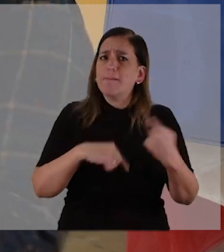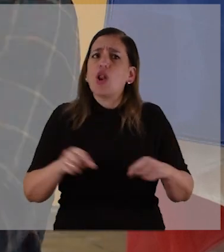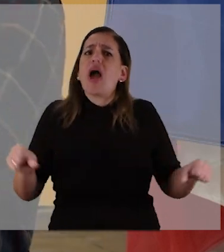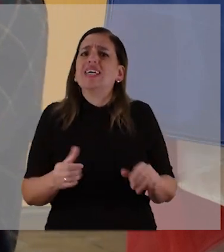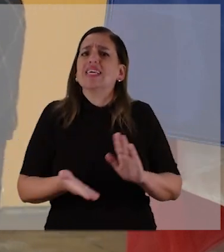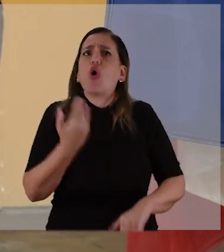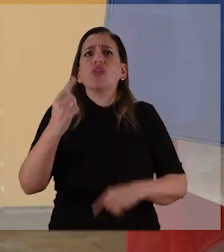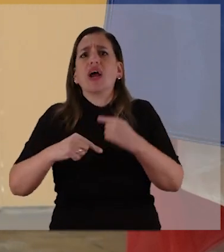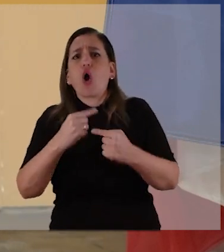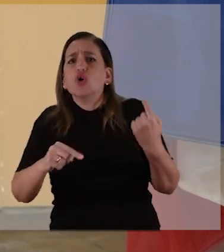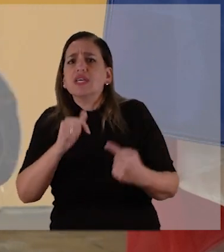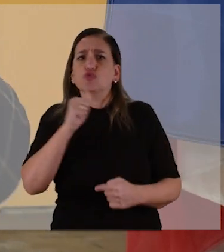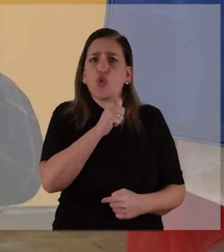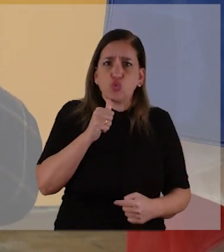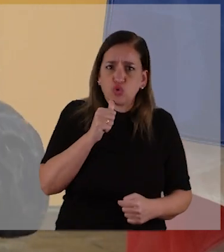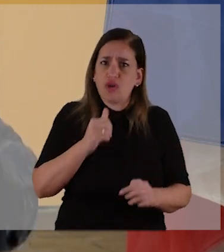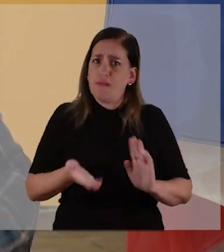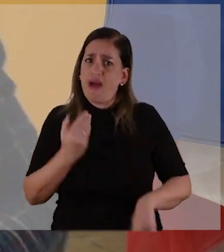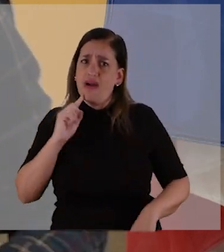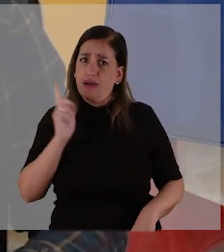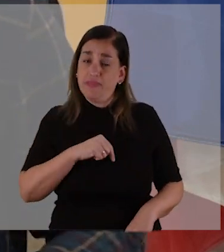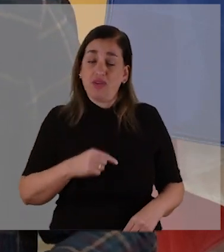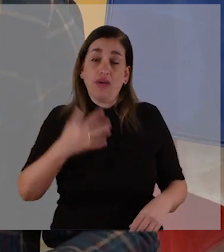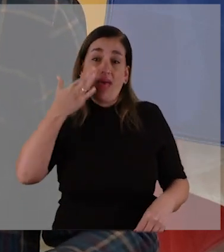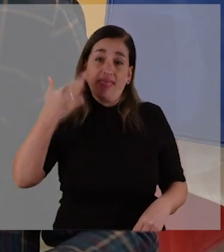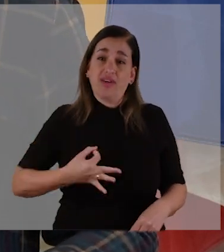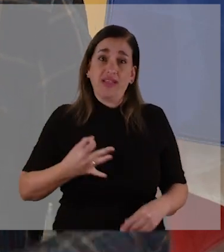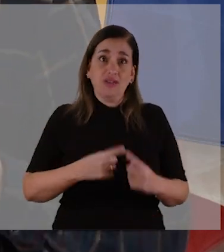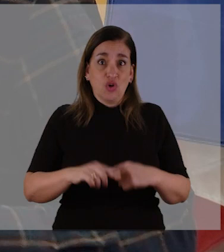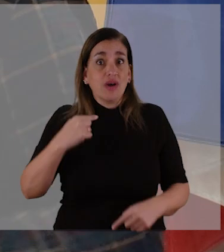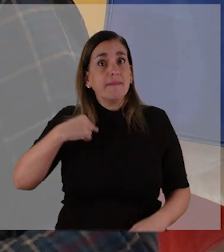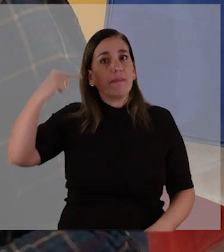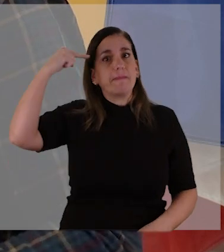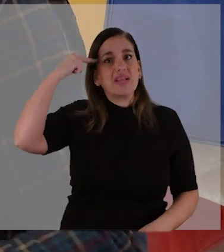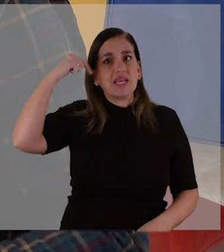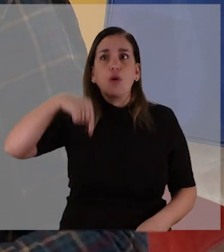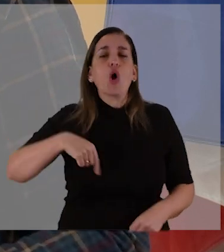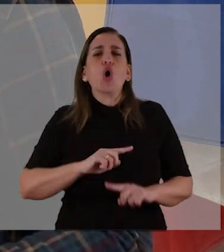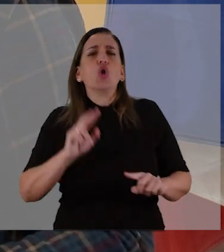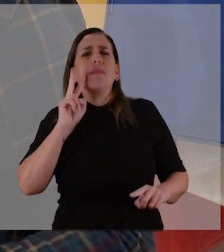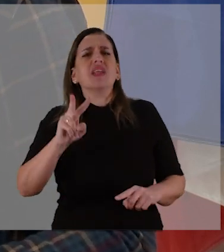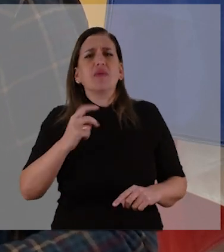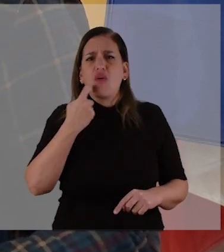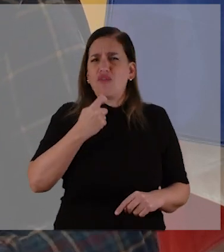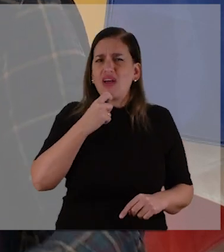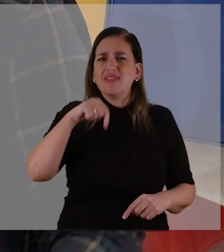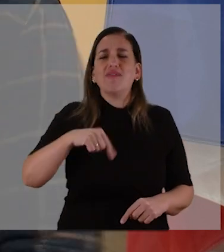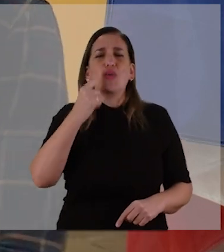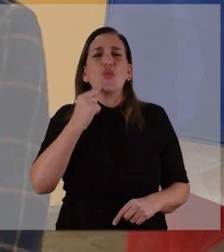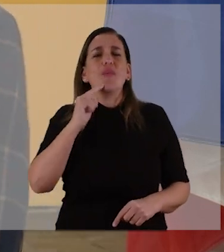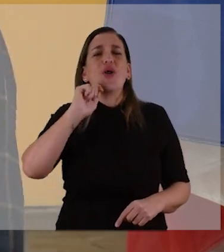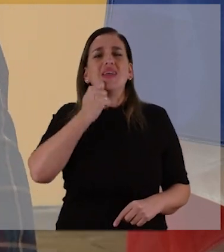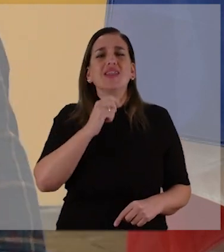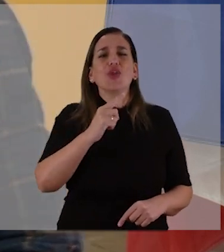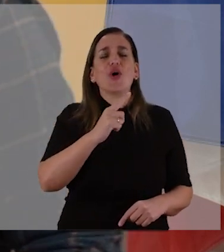porque dijo, está bien algunas cosas, pero hay que apurar el tranco. Y yo me quedé con eso. Porque hoy no me